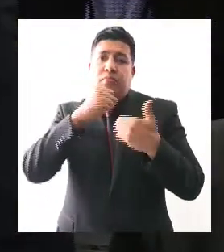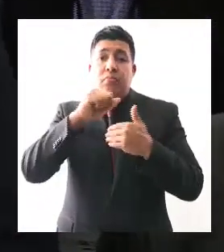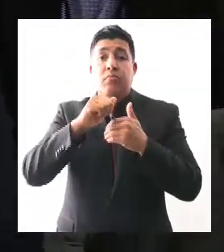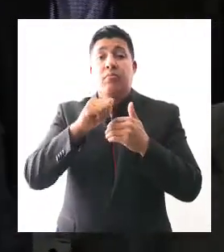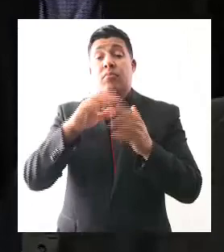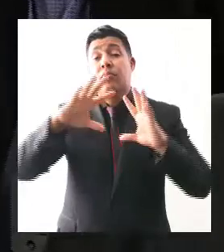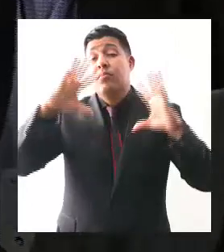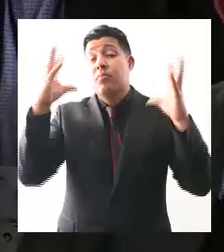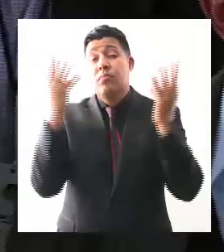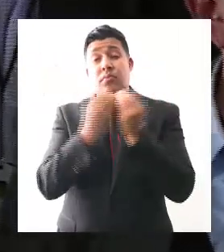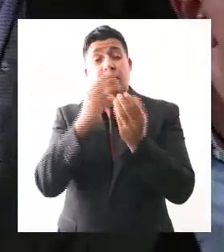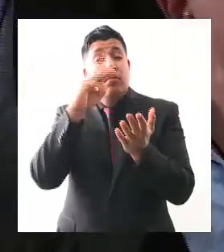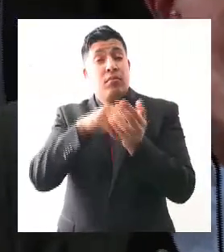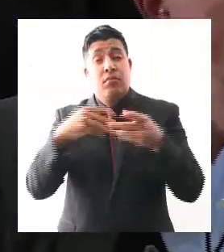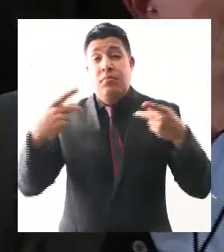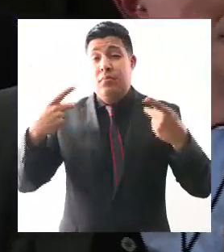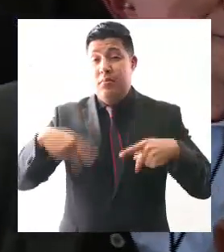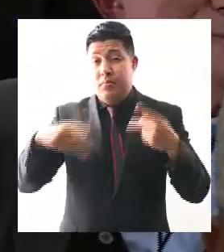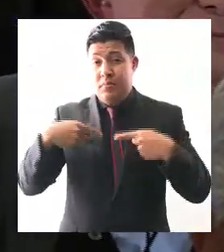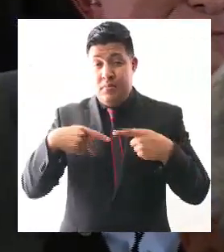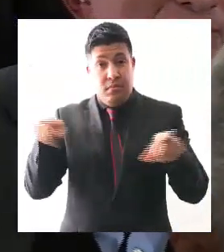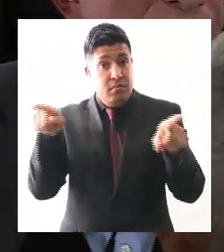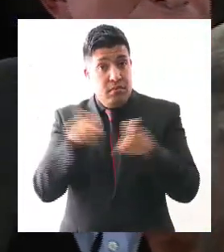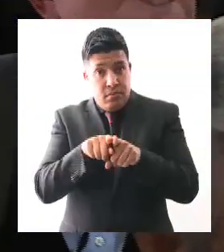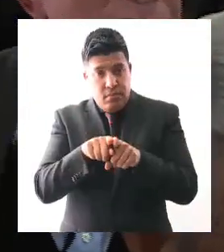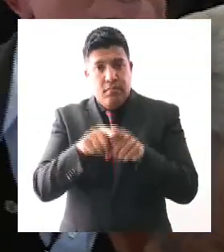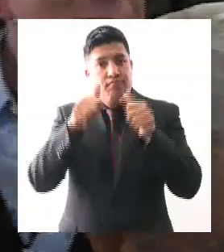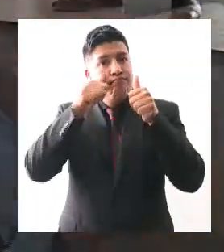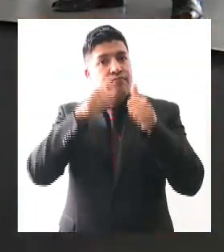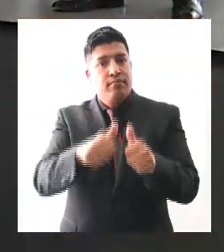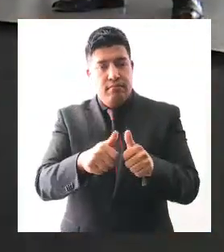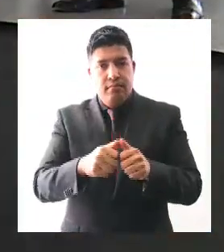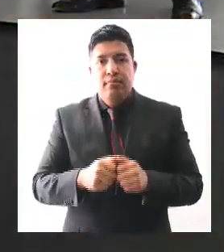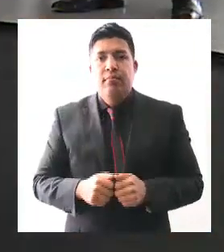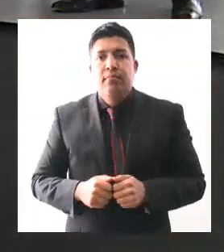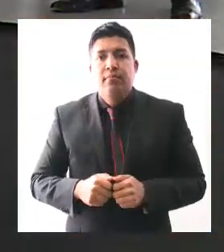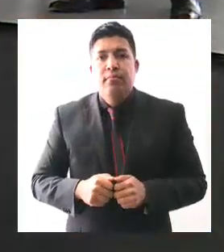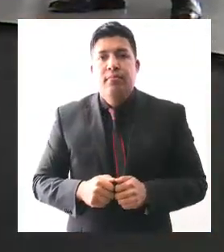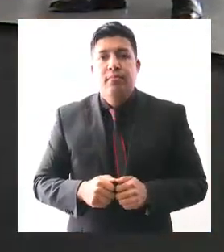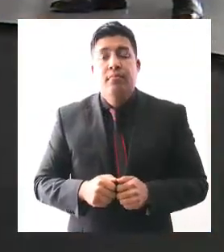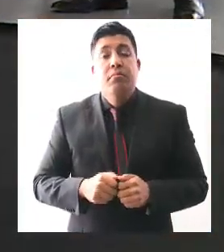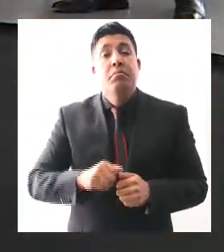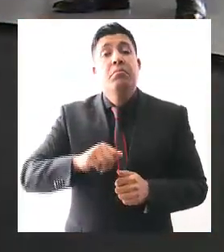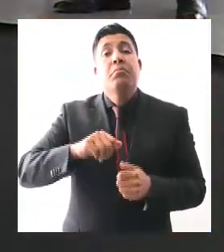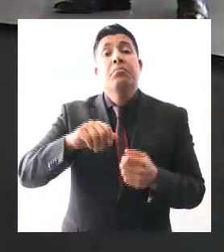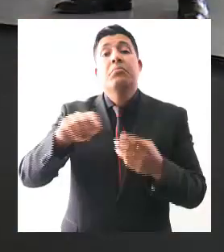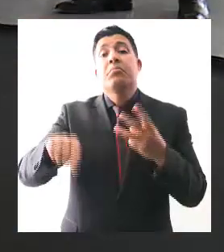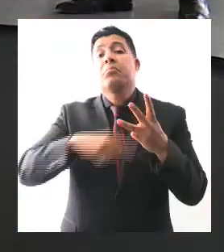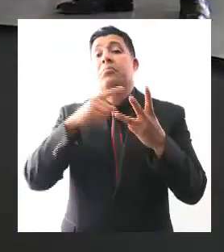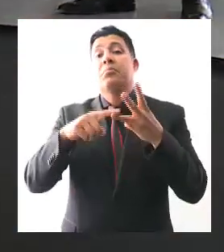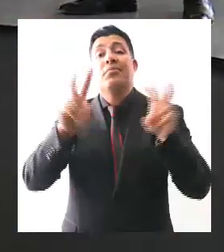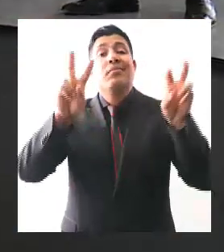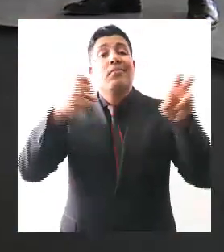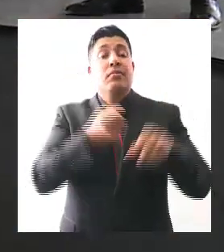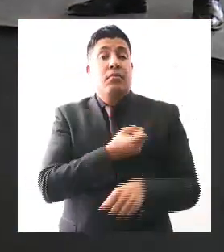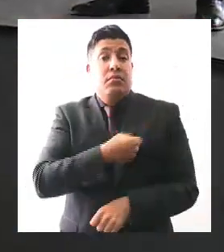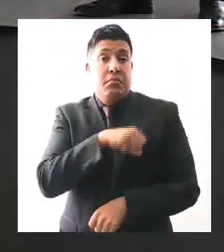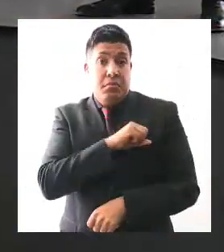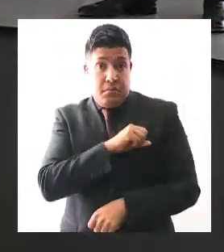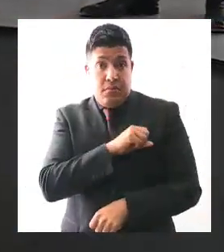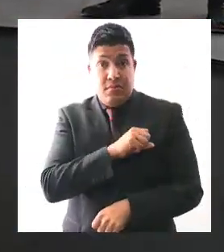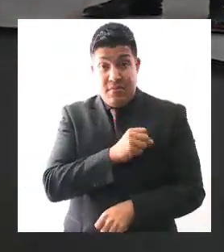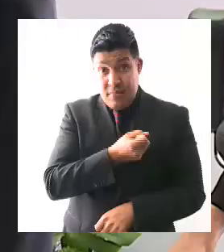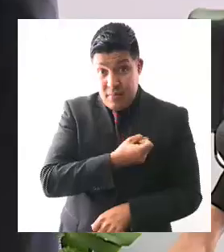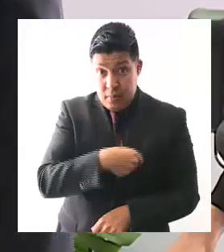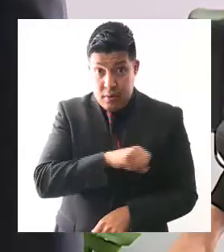de 3.000 personas solamente en ese rubro. Entonces, de ahí viene el tema de salud. La salud pública pues a todos